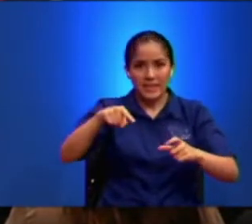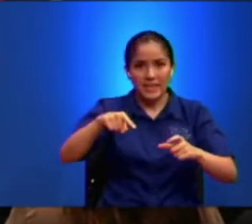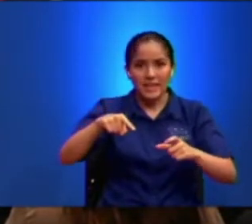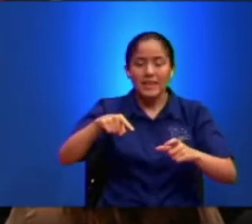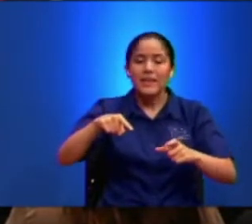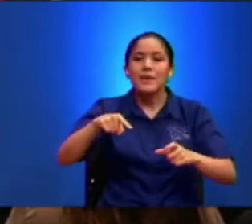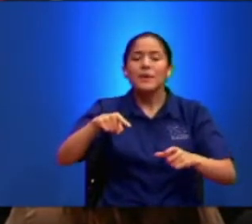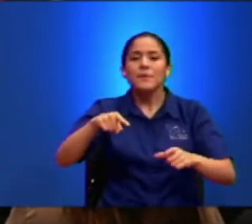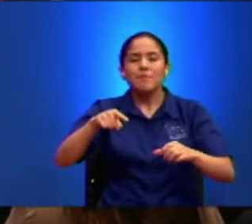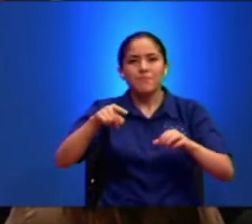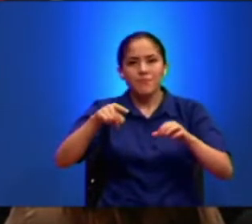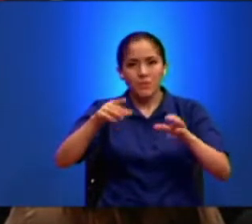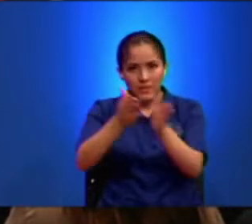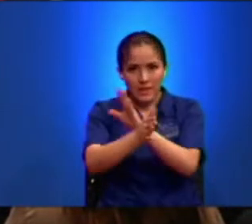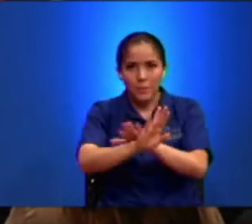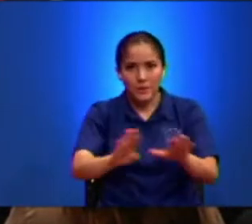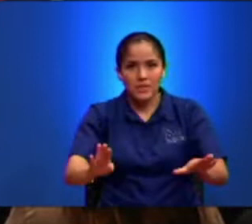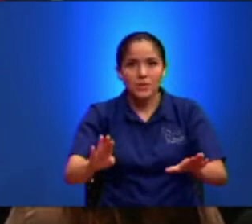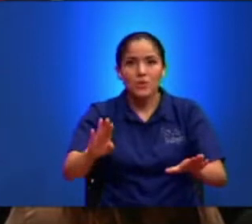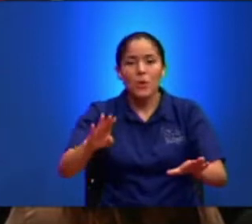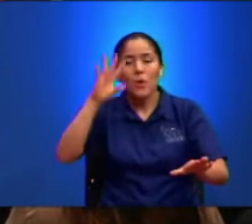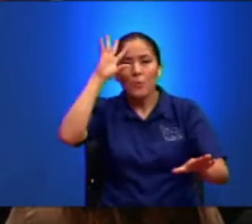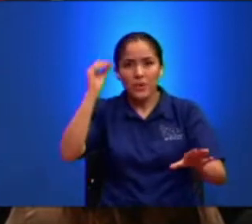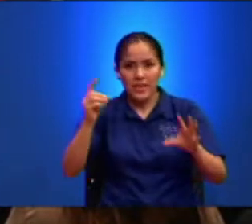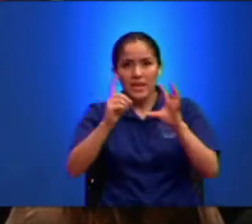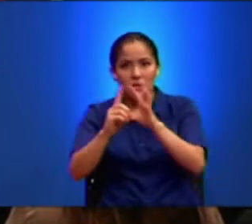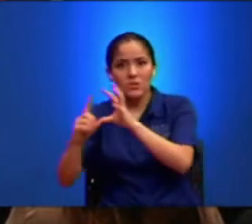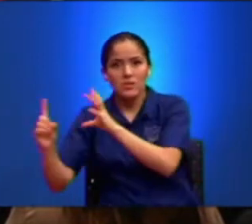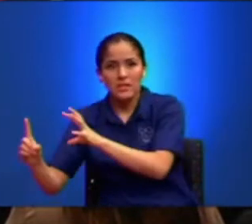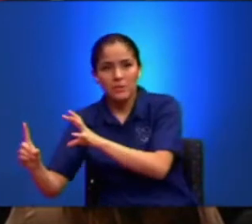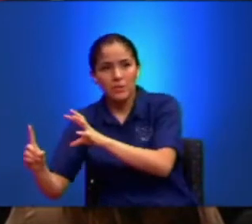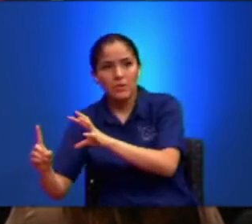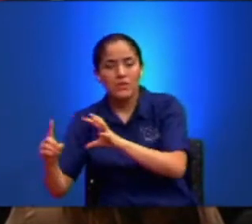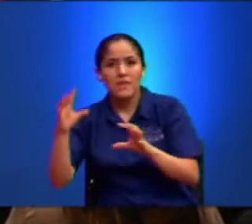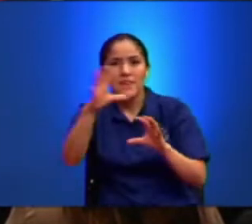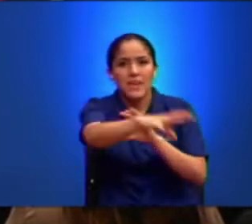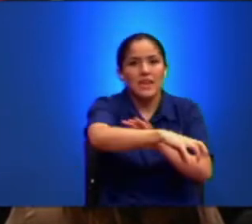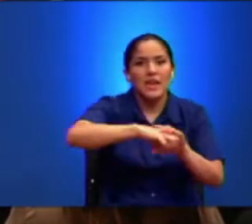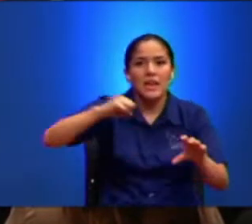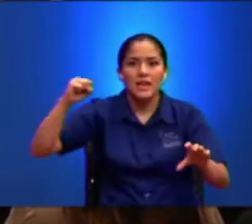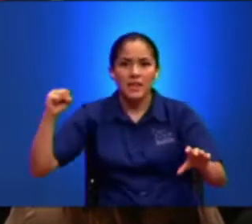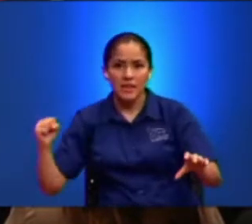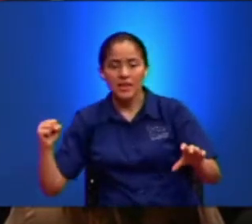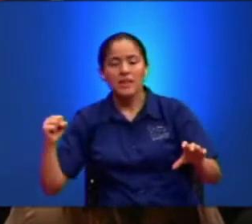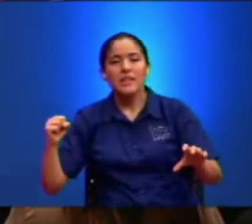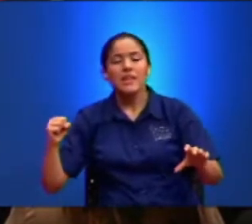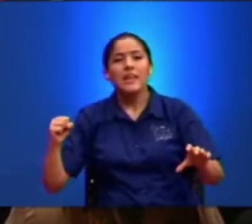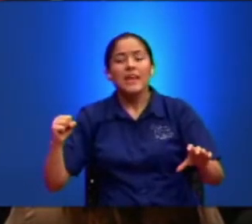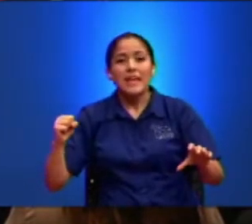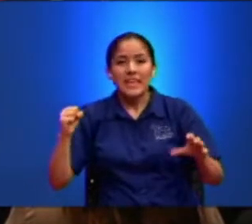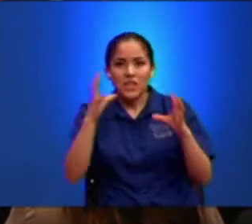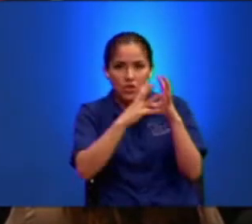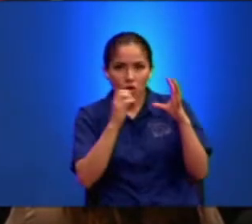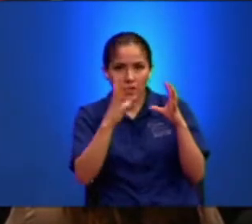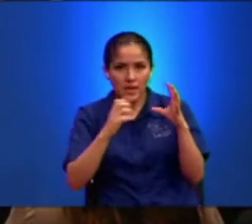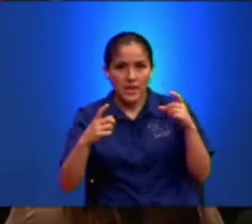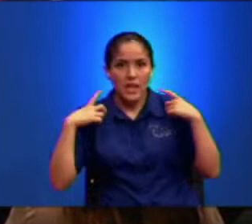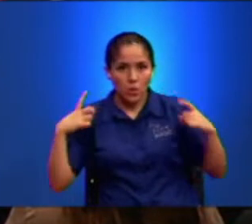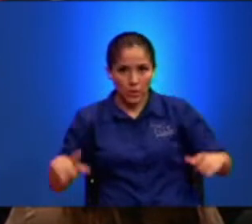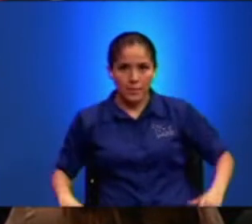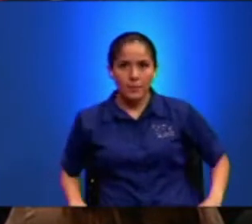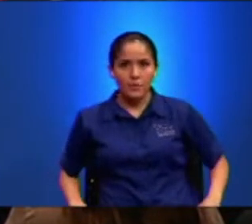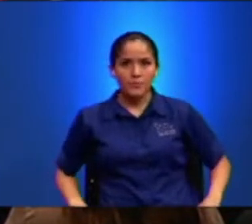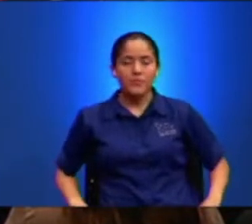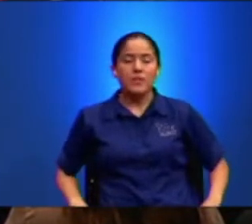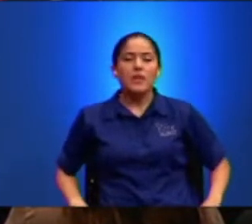Lo Roben Y El Postrer Error Venga A Ser Peor Que El Primero Y Entonces Le Dijo Que Pero A Lo Que Yo